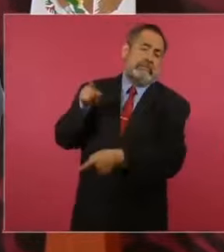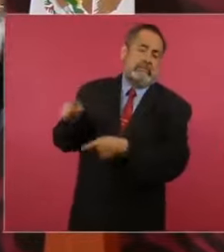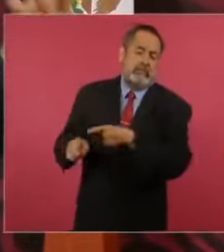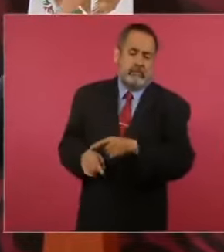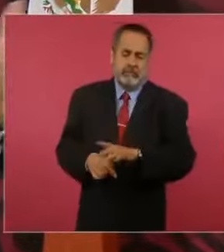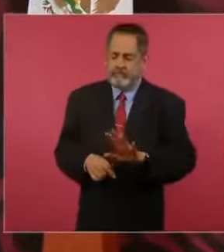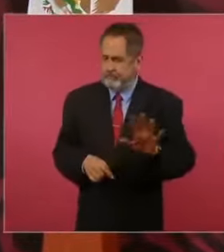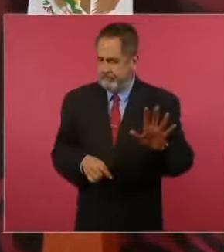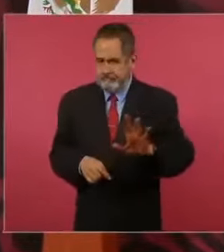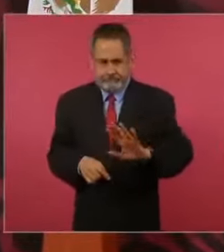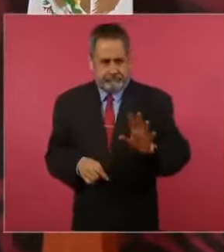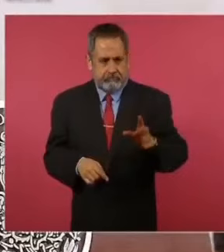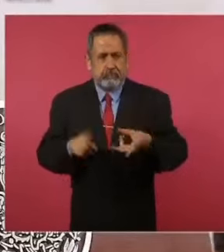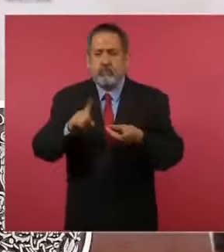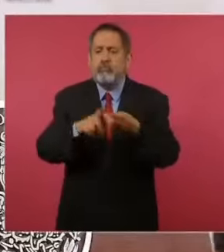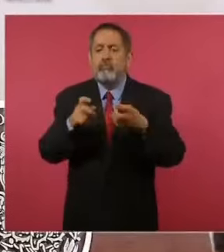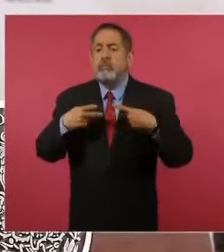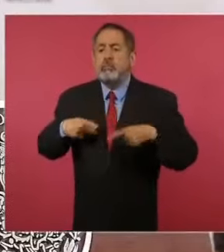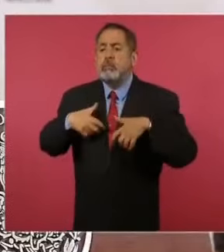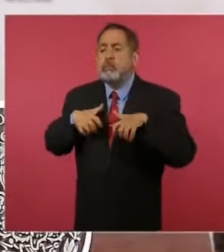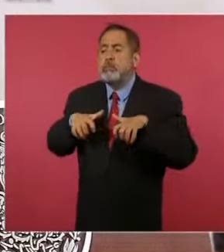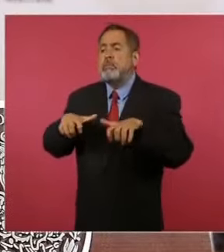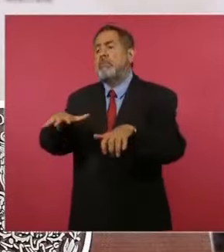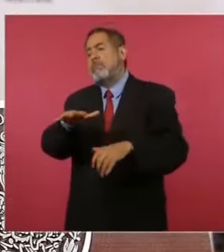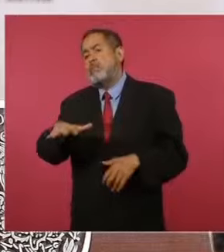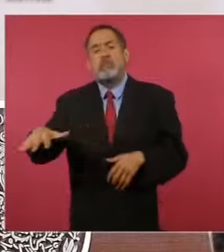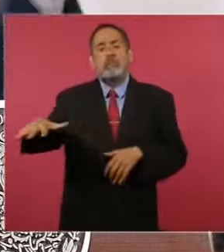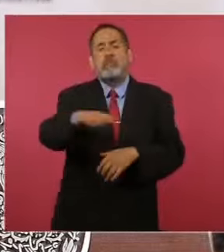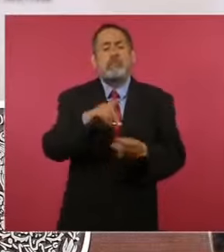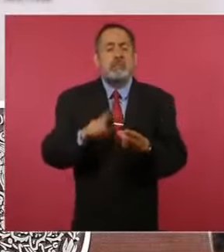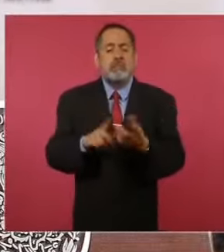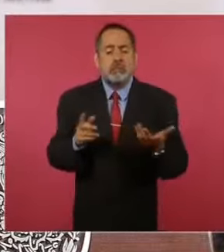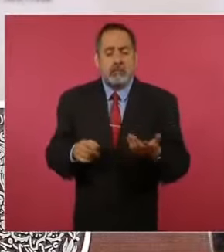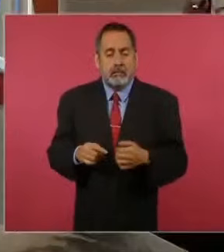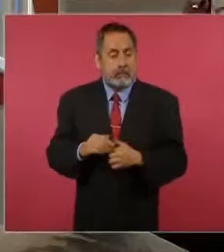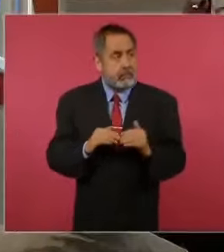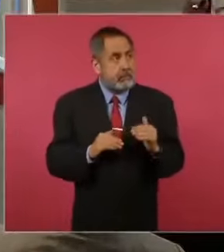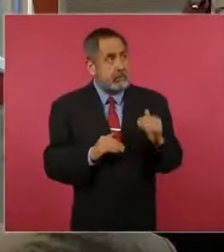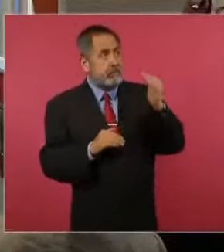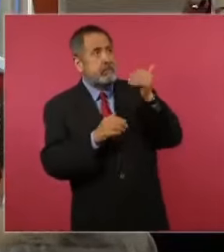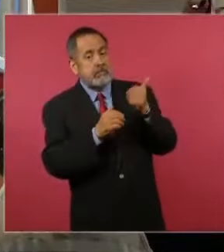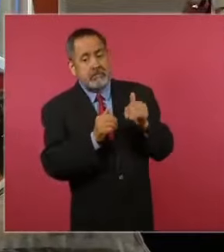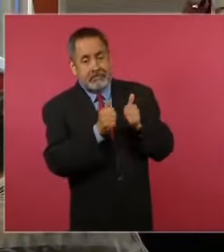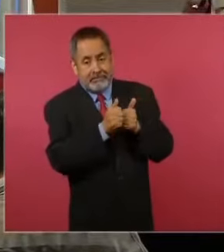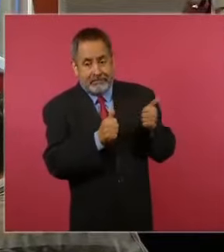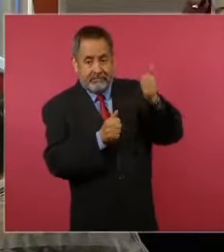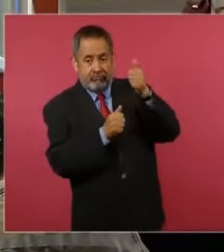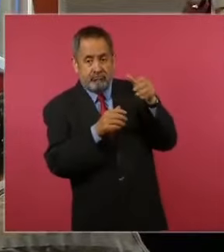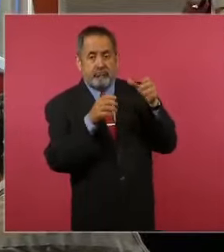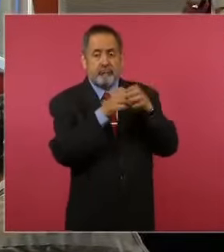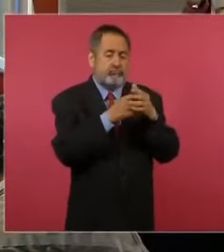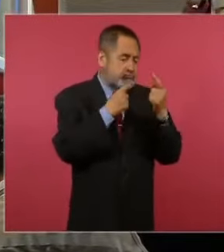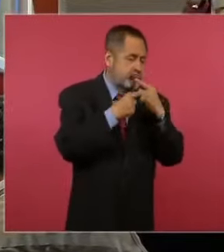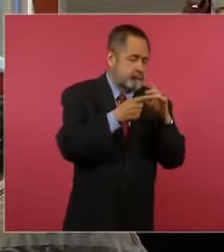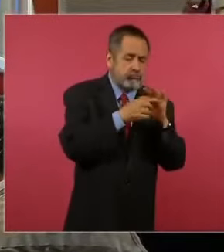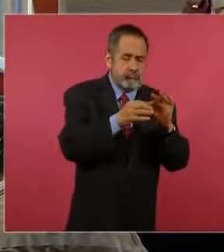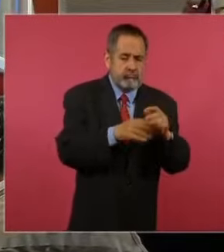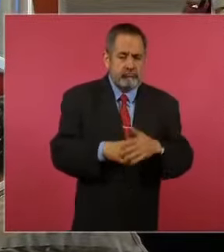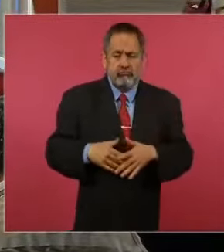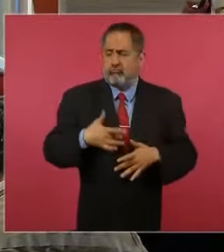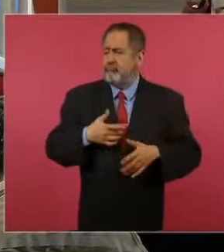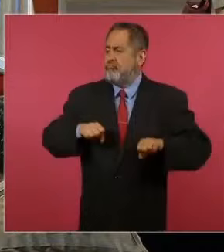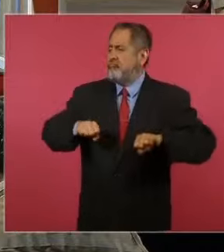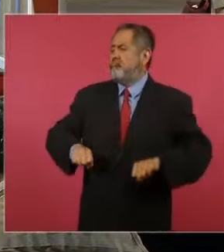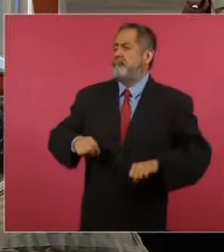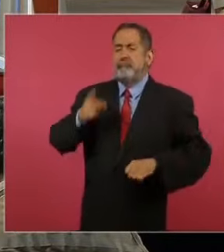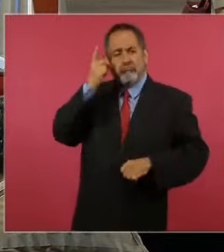eso no es el pueblo, son los de arriba que se sentían los